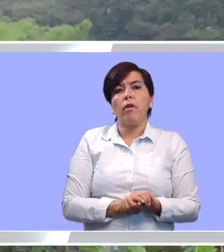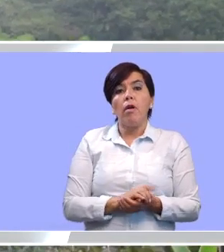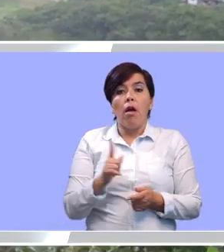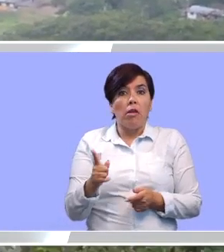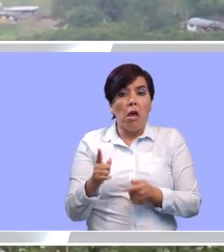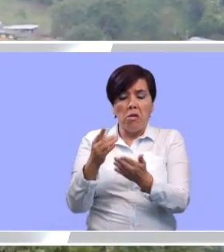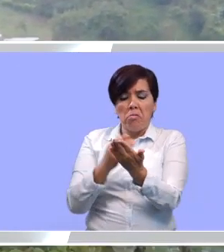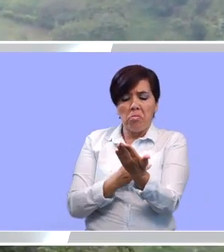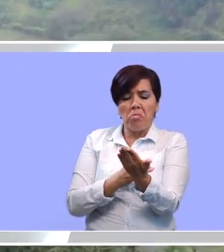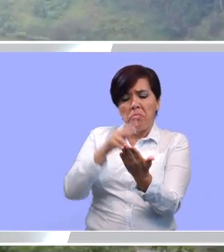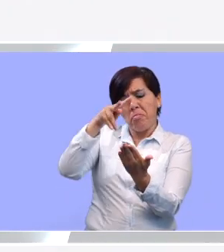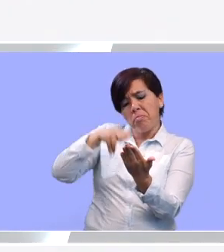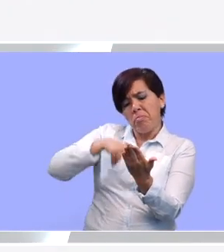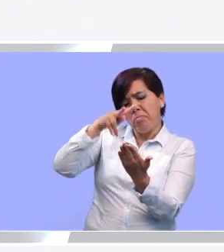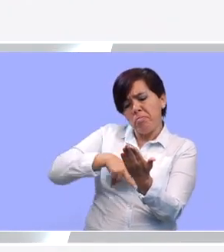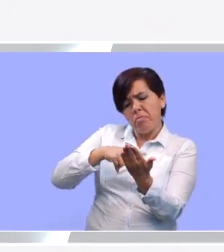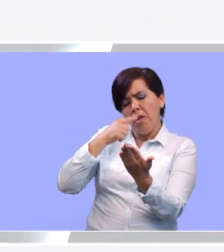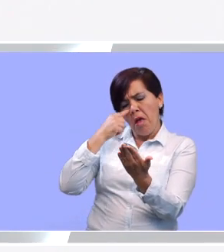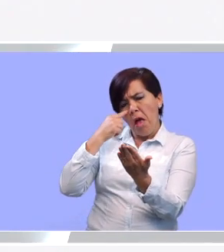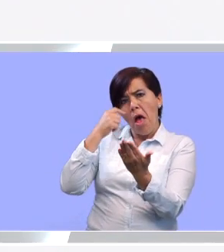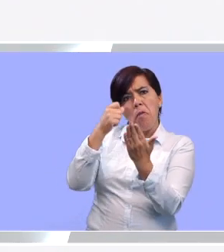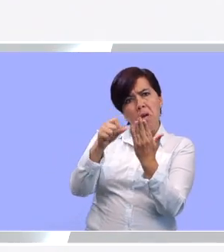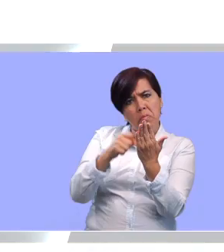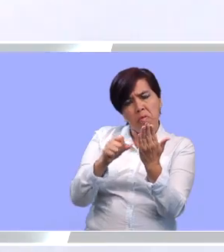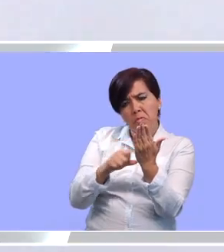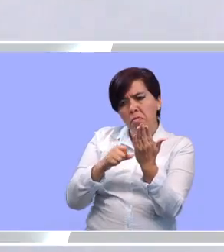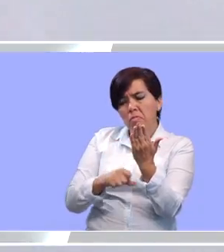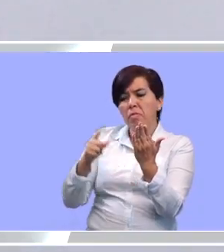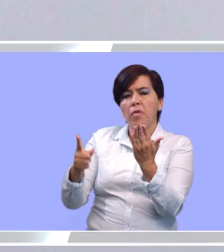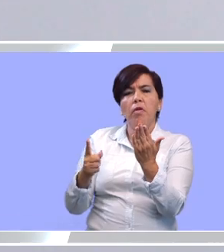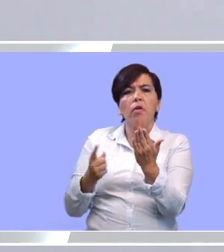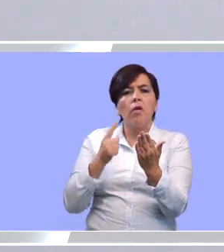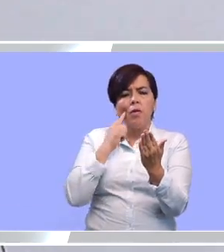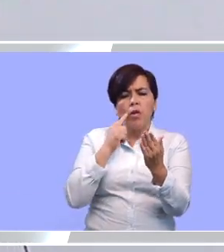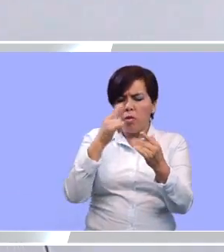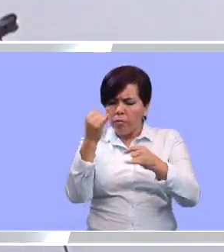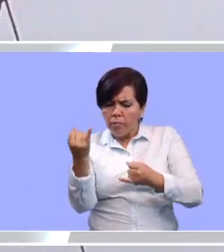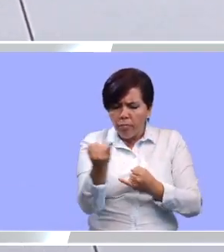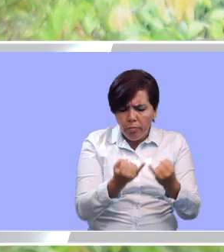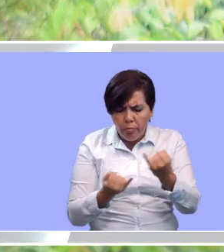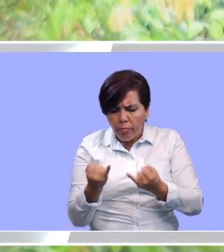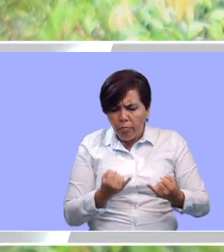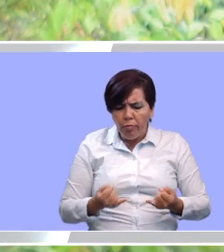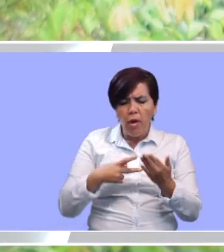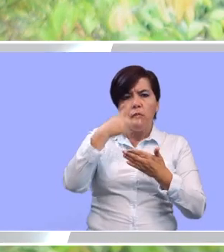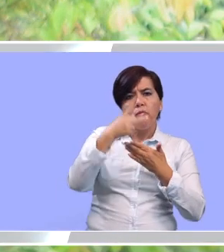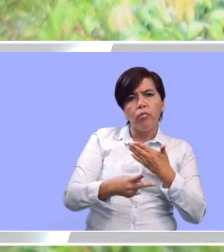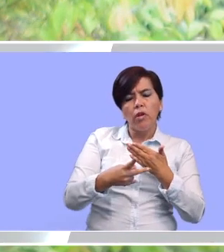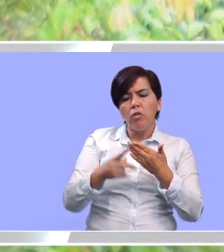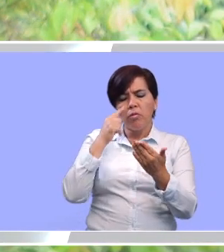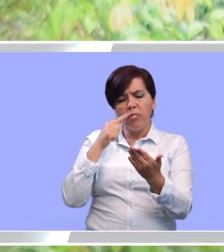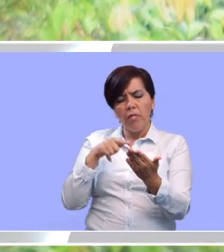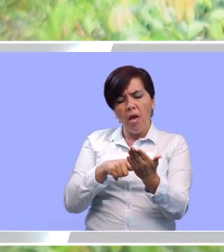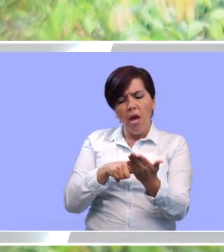Ya con esas solicitudes, la empresa programa unas visitas para elaborar bien el diseño de cada uno de los proyectos